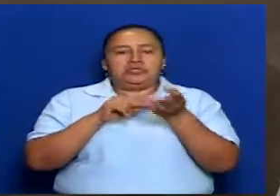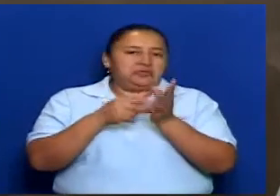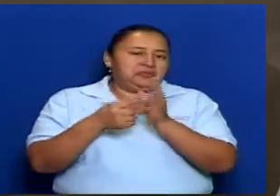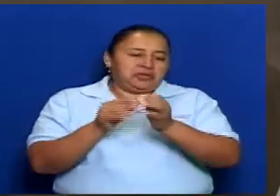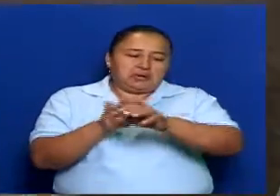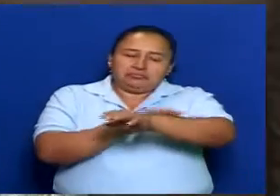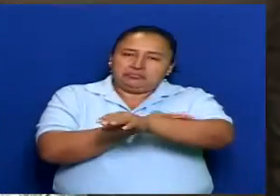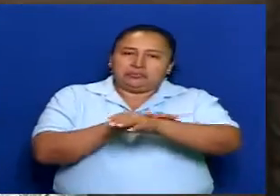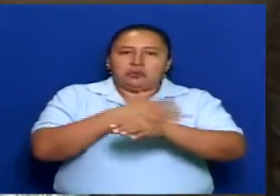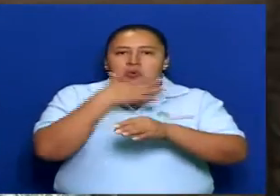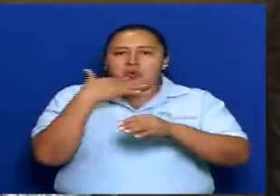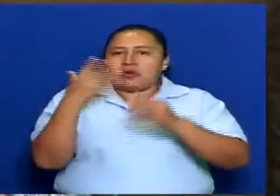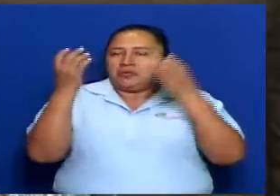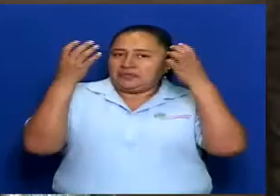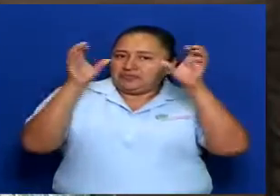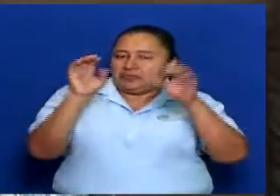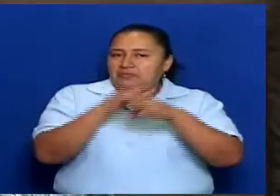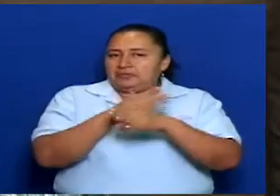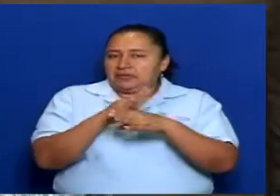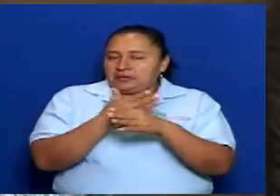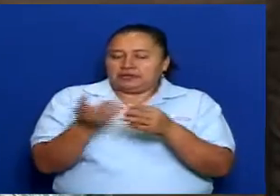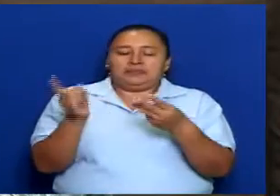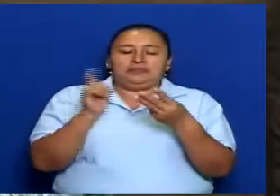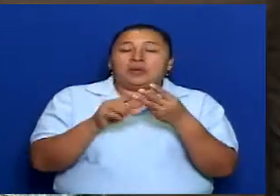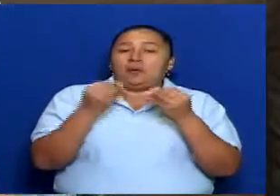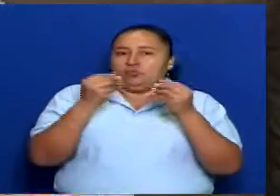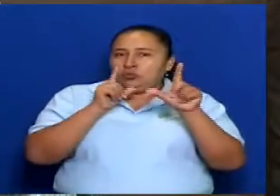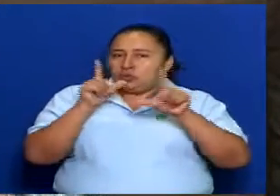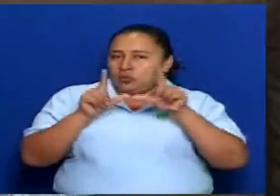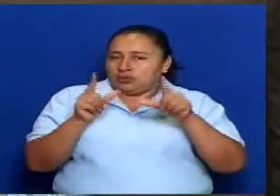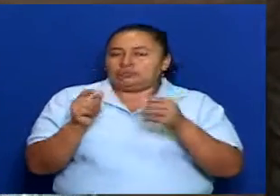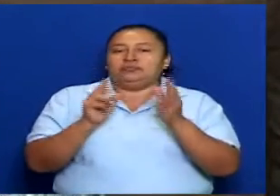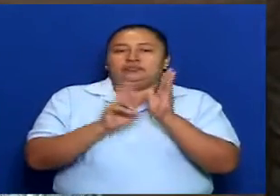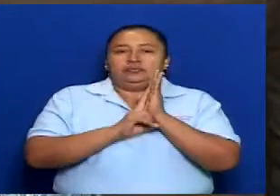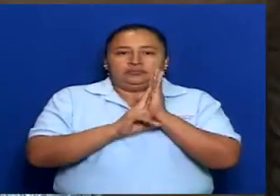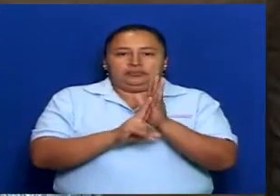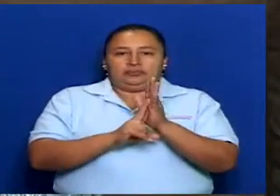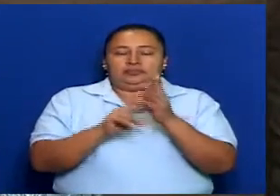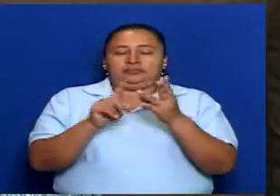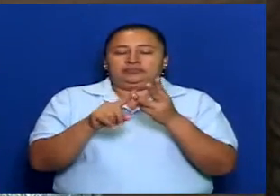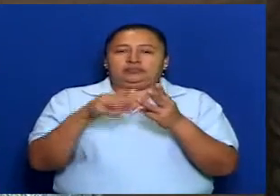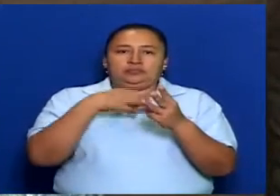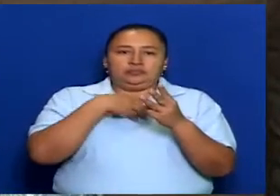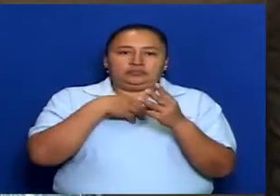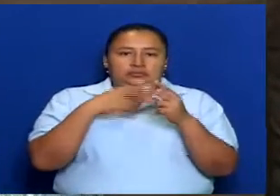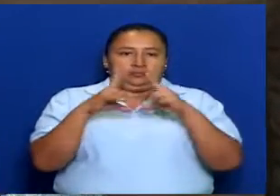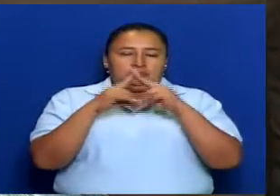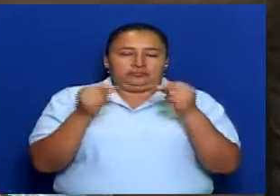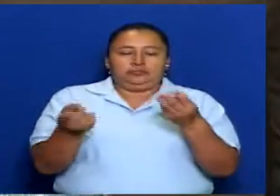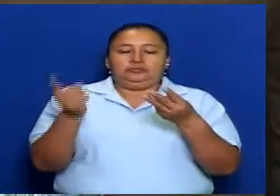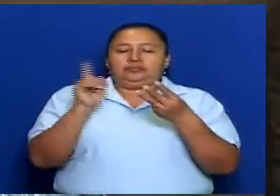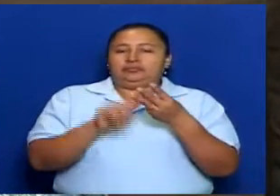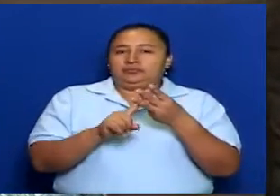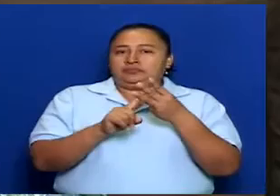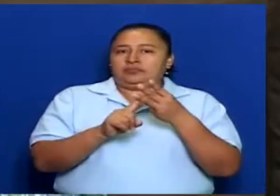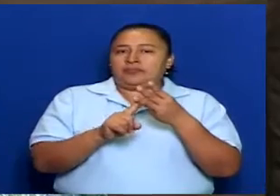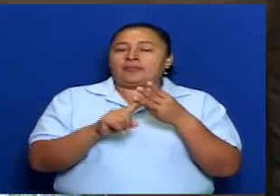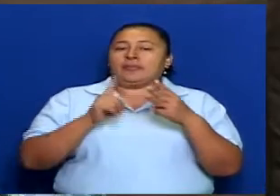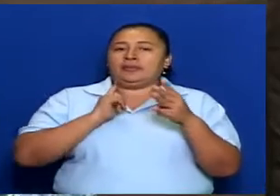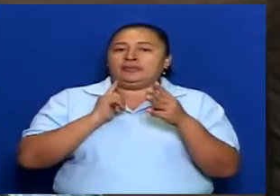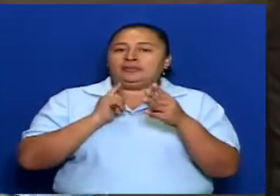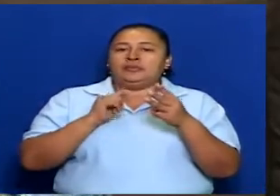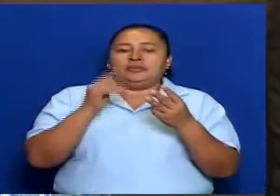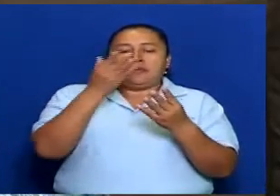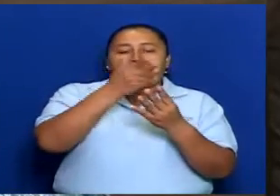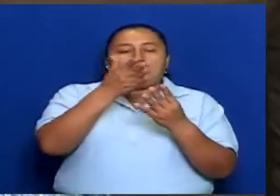multietnica, pluricultural, multilingüe, que es la representación de nuestro país, y tienen la representación